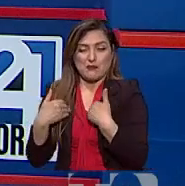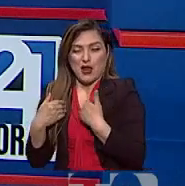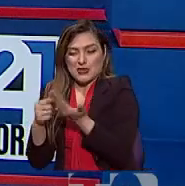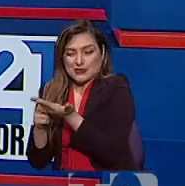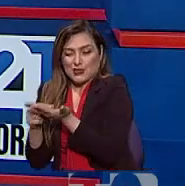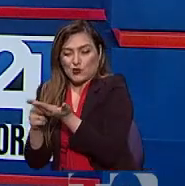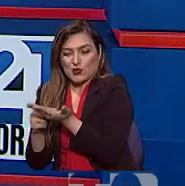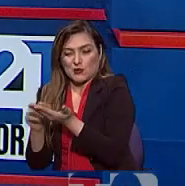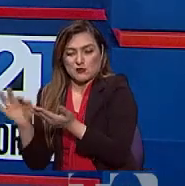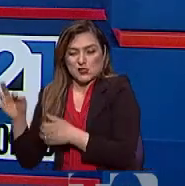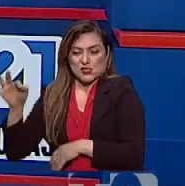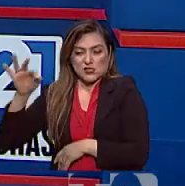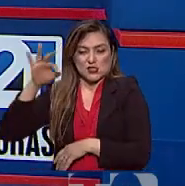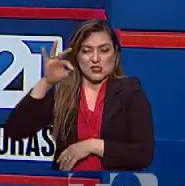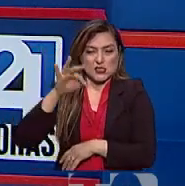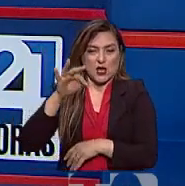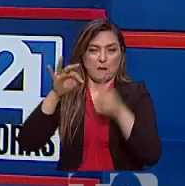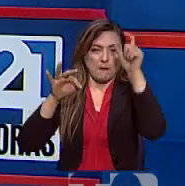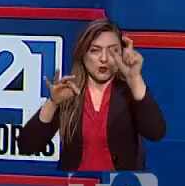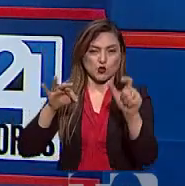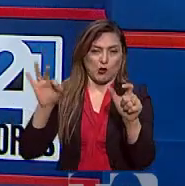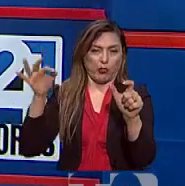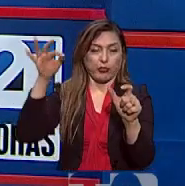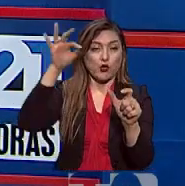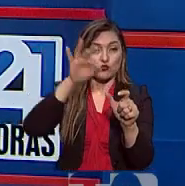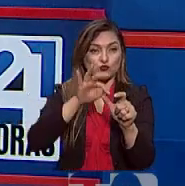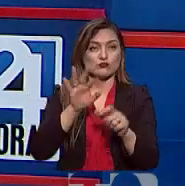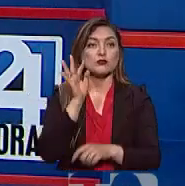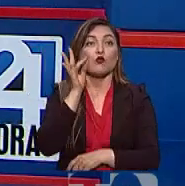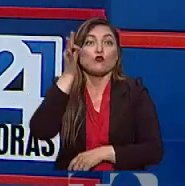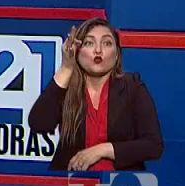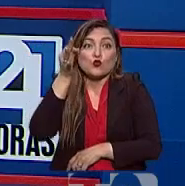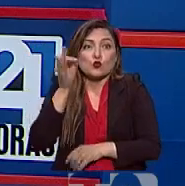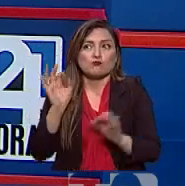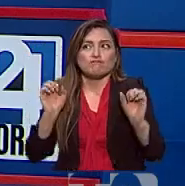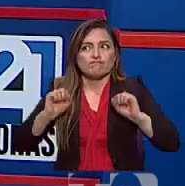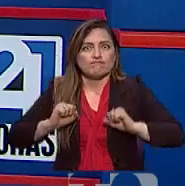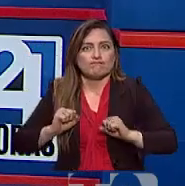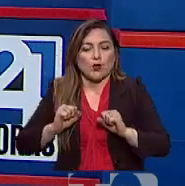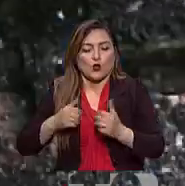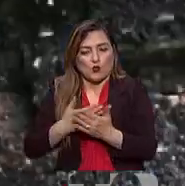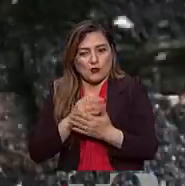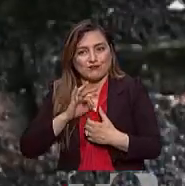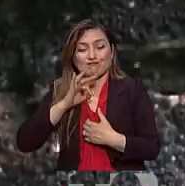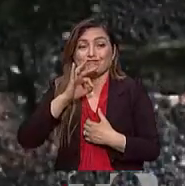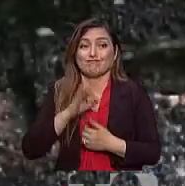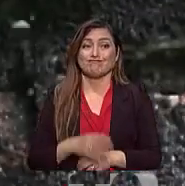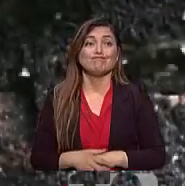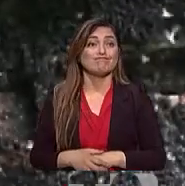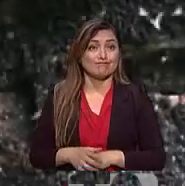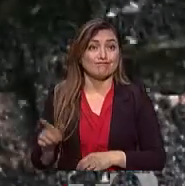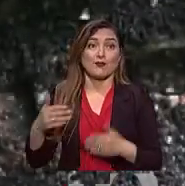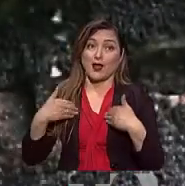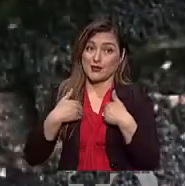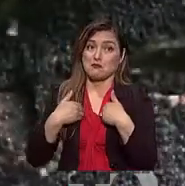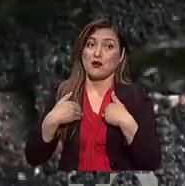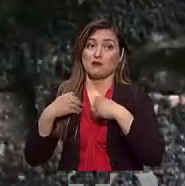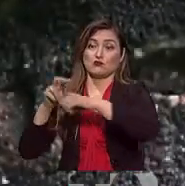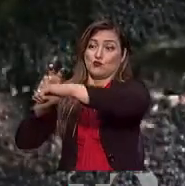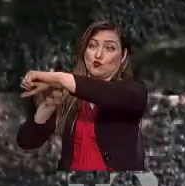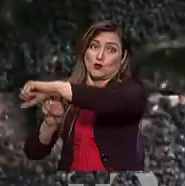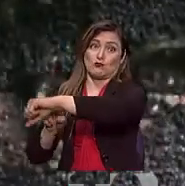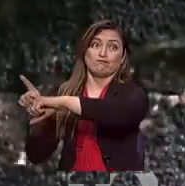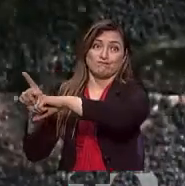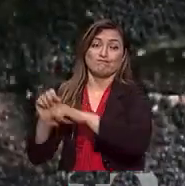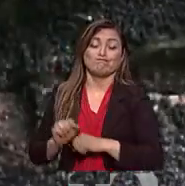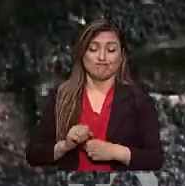tipos de virus. Es decir, en algún futuro, quién sabe que la nueva pandemia salga de algún murciélago y